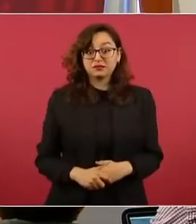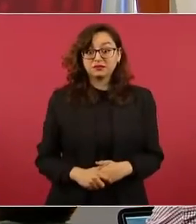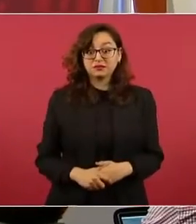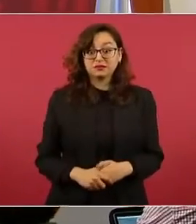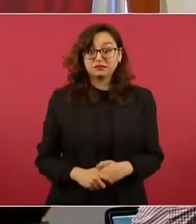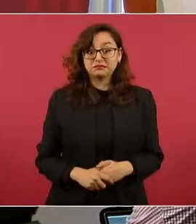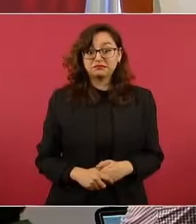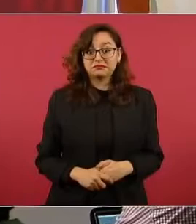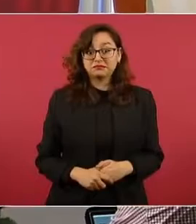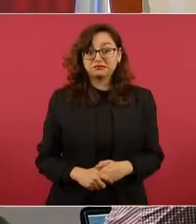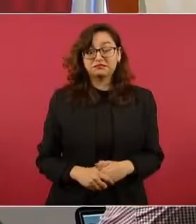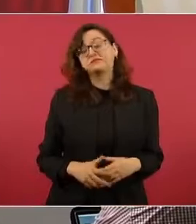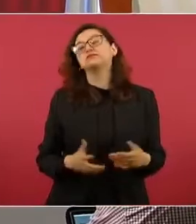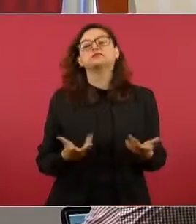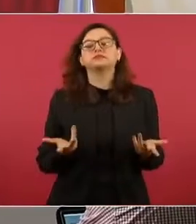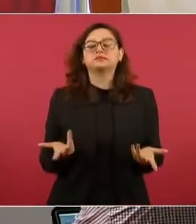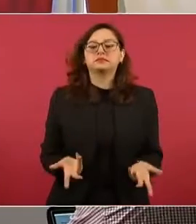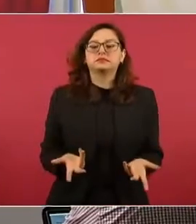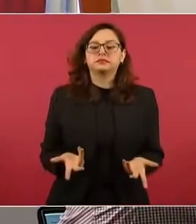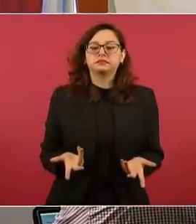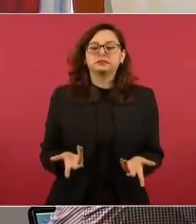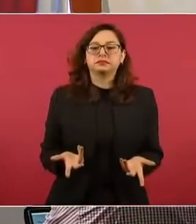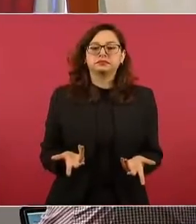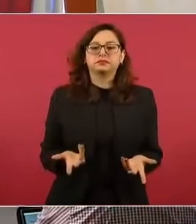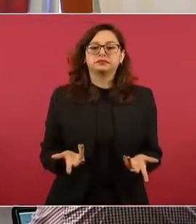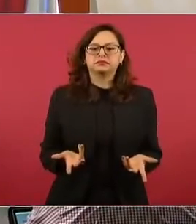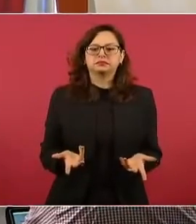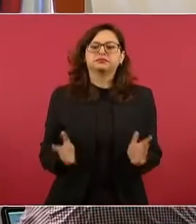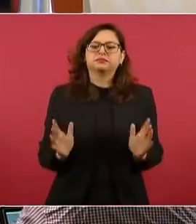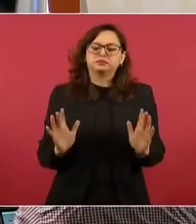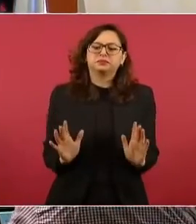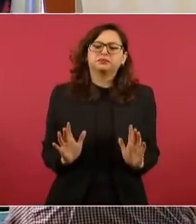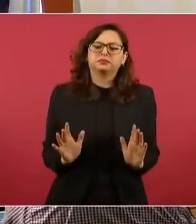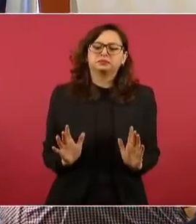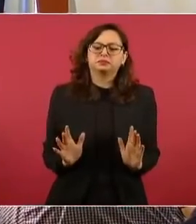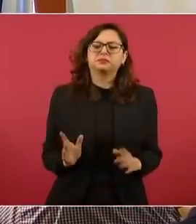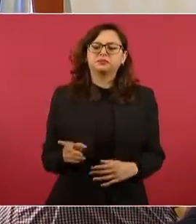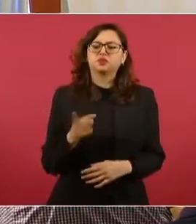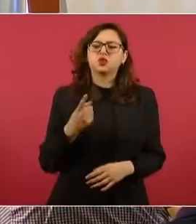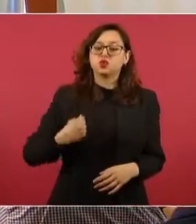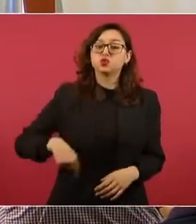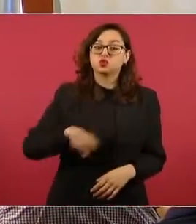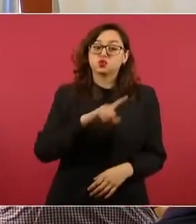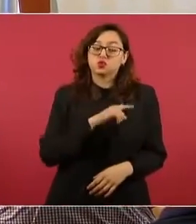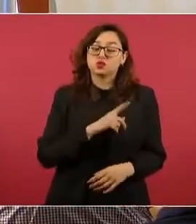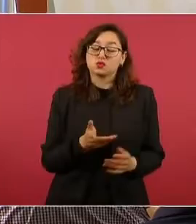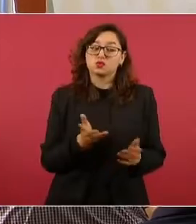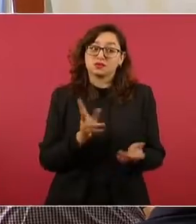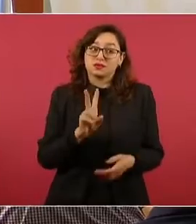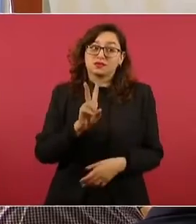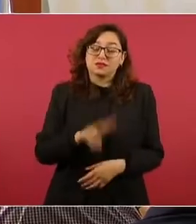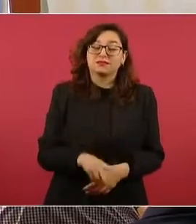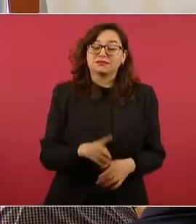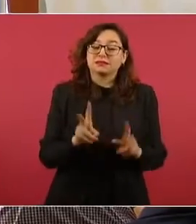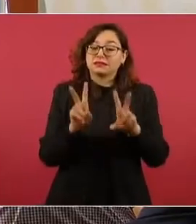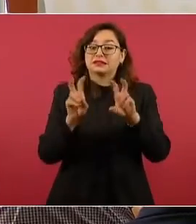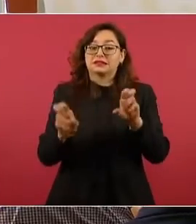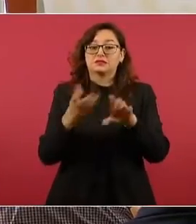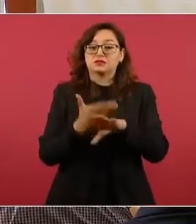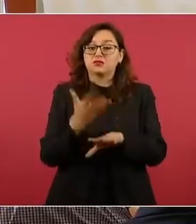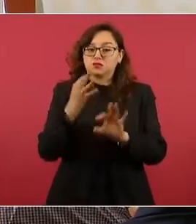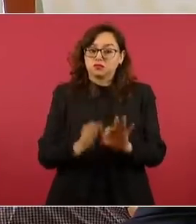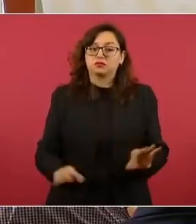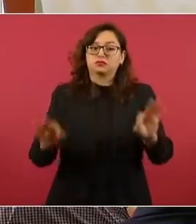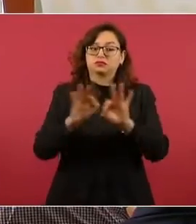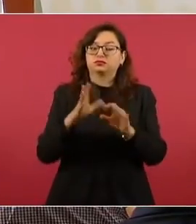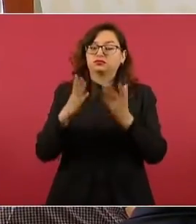Entonces, lo vamos a hacer porque son reformas legales trascendentes y